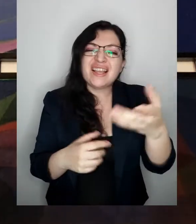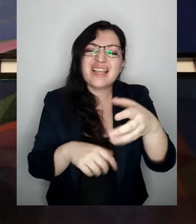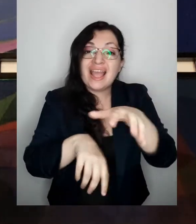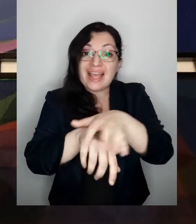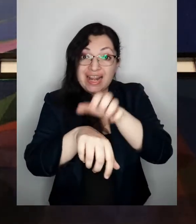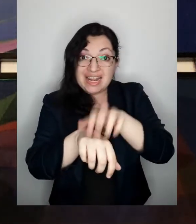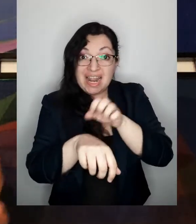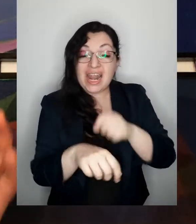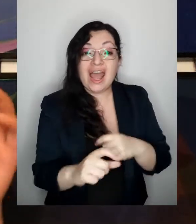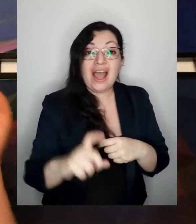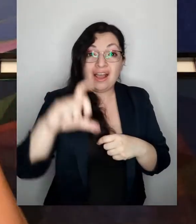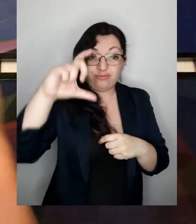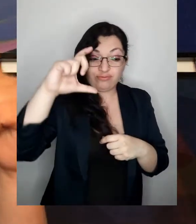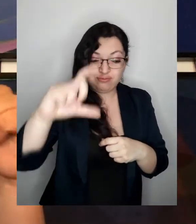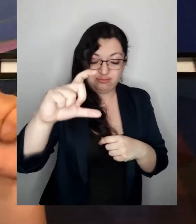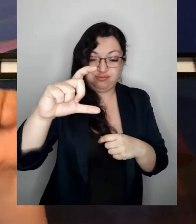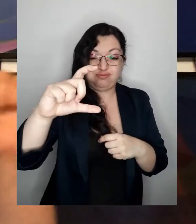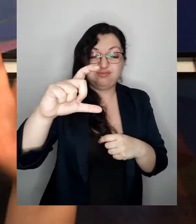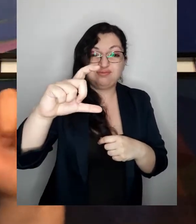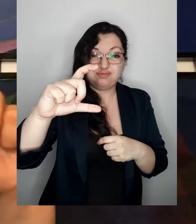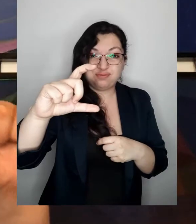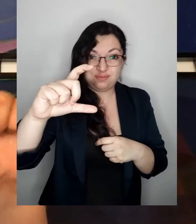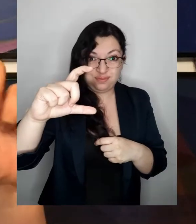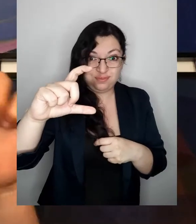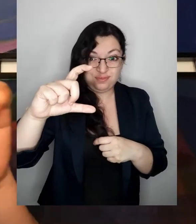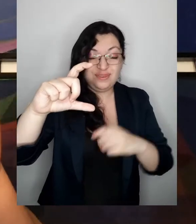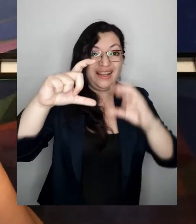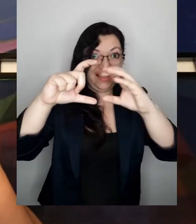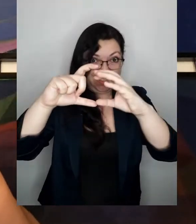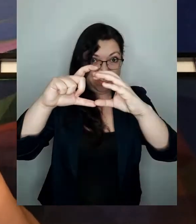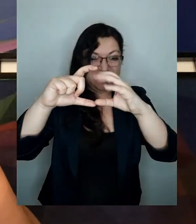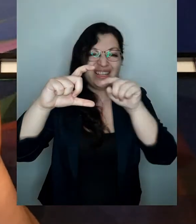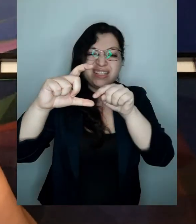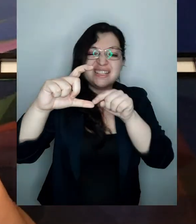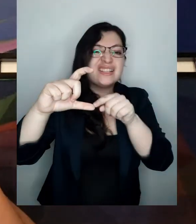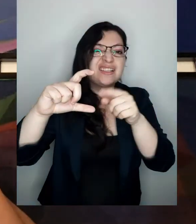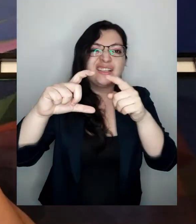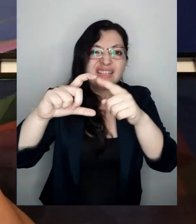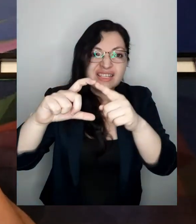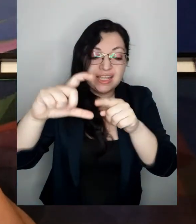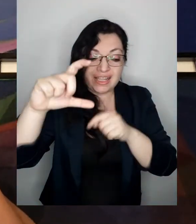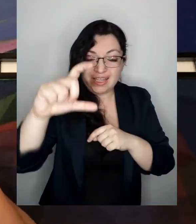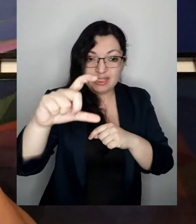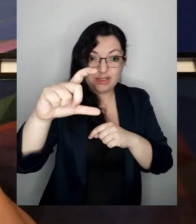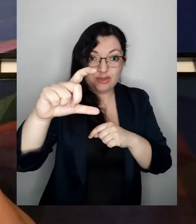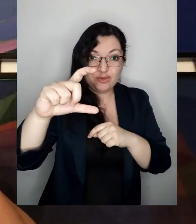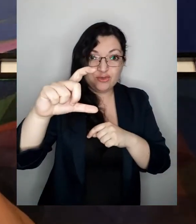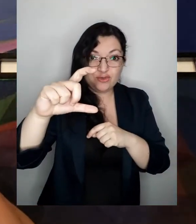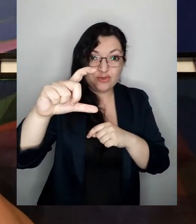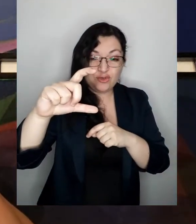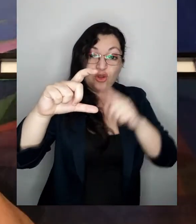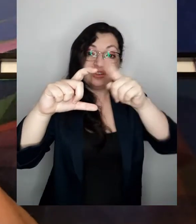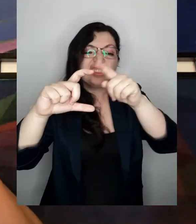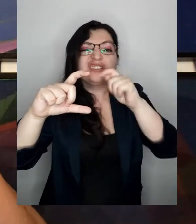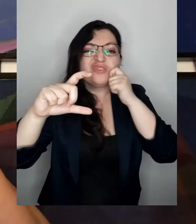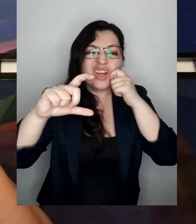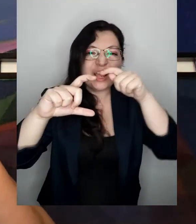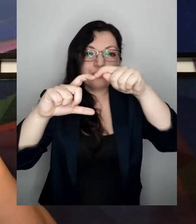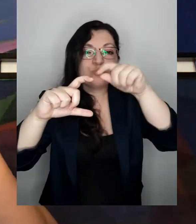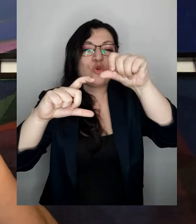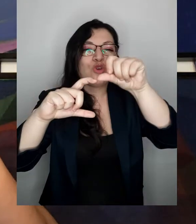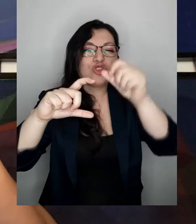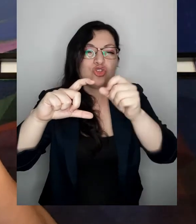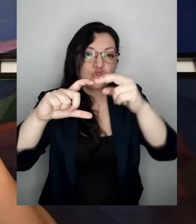naranja con dos dedos el dedo índice y el dedo pulgar y cada uno de estos dedos los pongas el índice en el polo norte